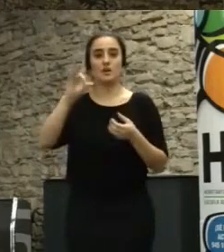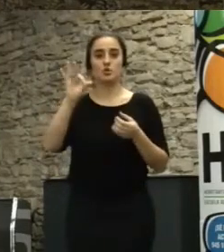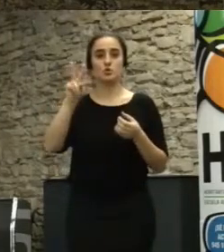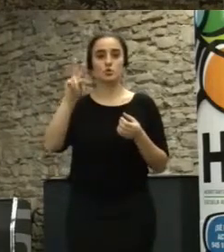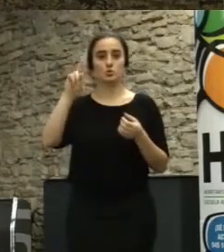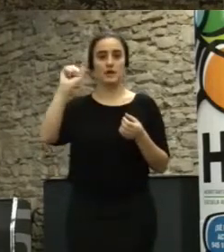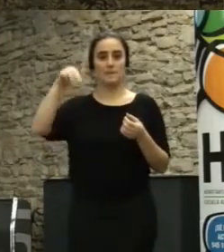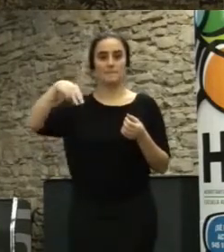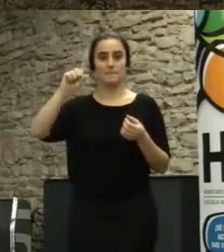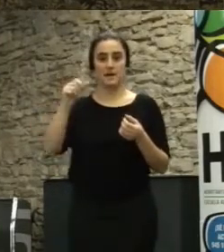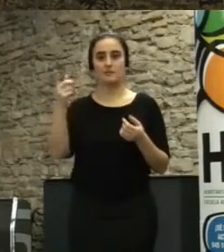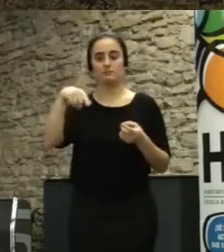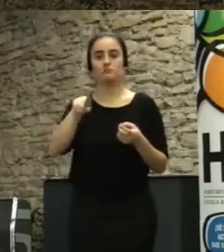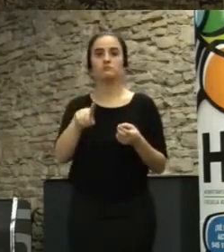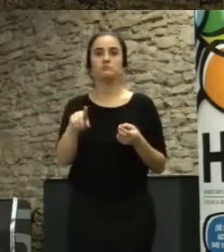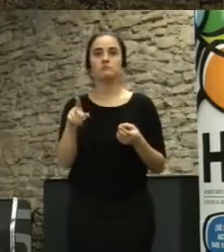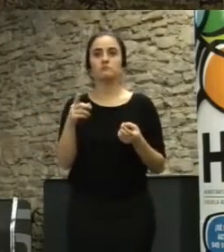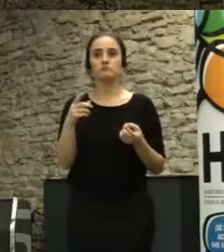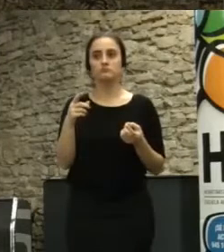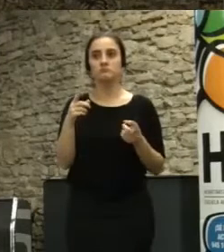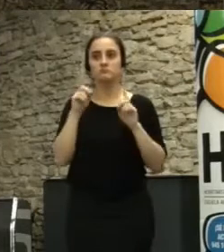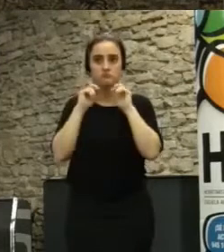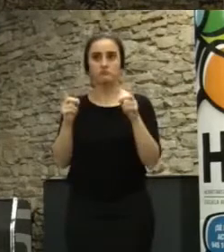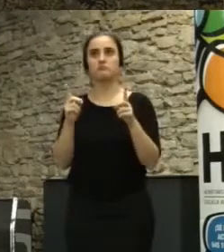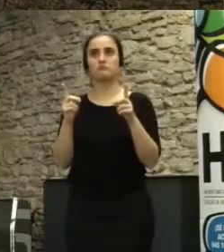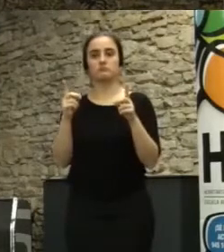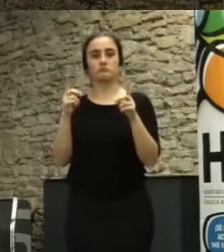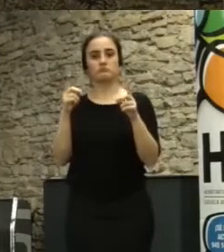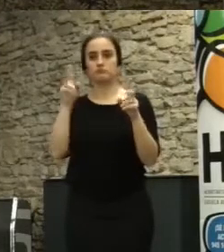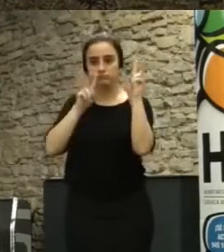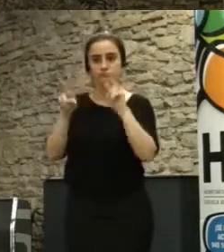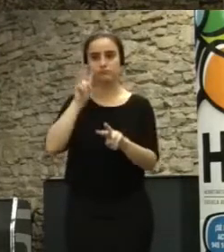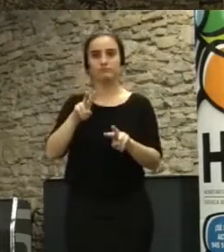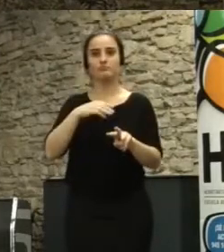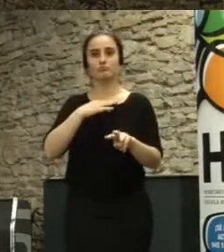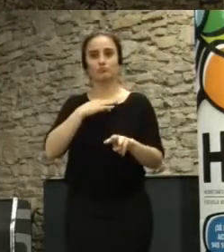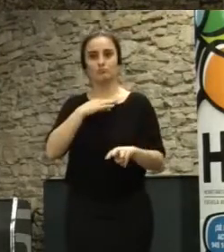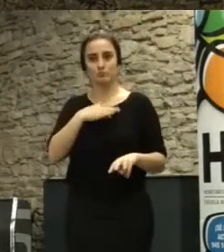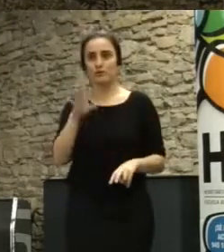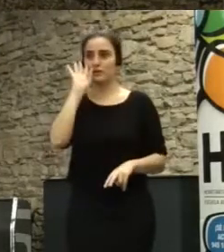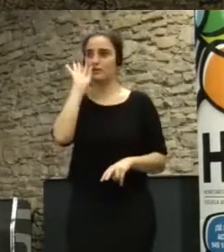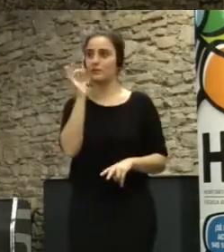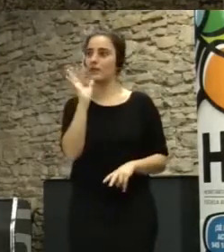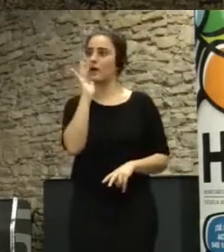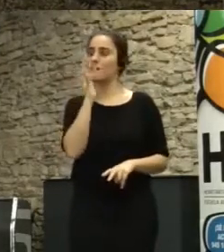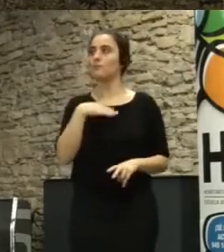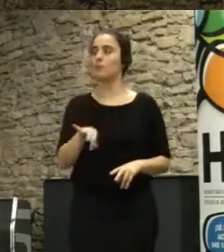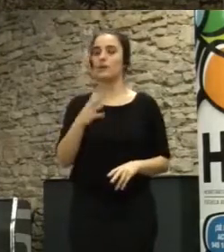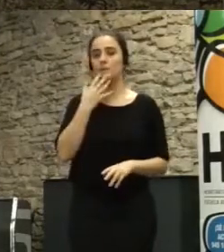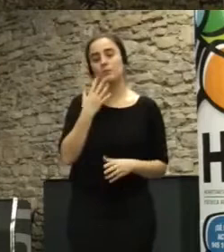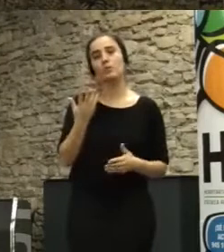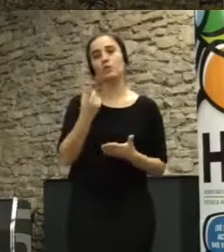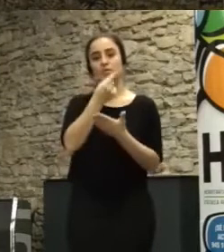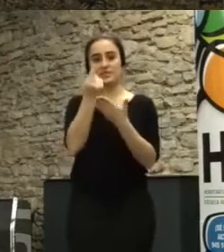y bueno ha sido un caso como muy muy visible y muy exitoso de que se puede abrir al diseño al